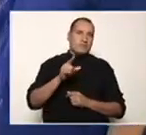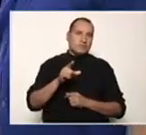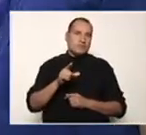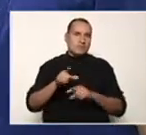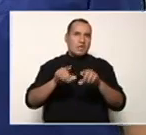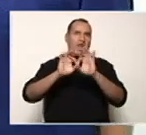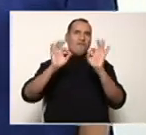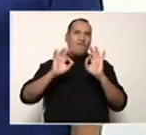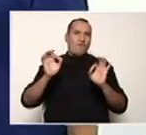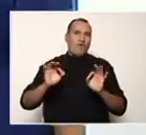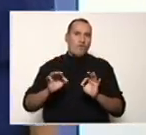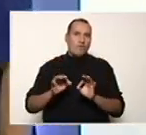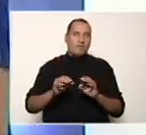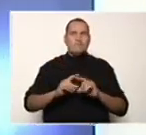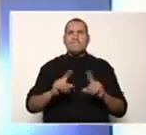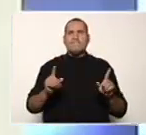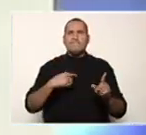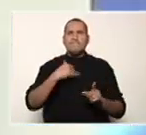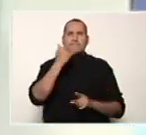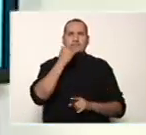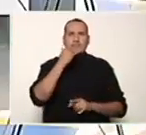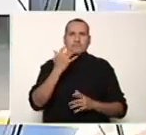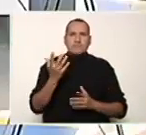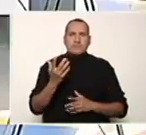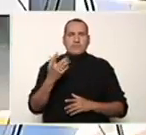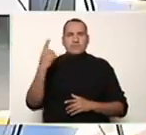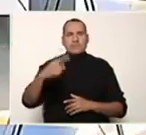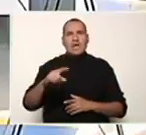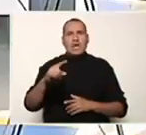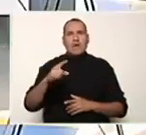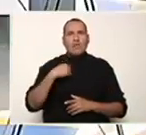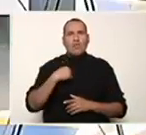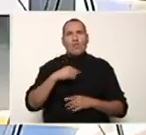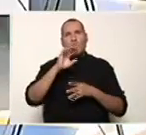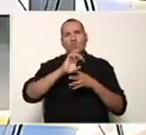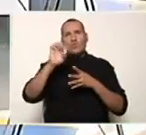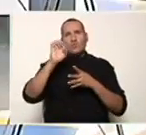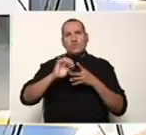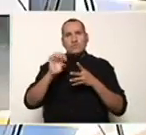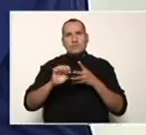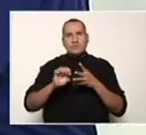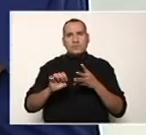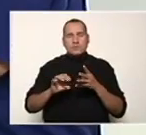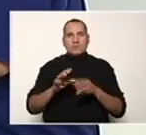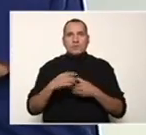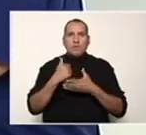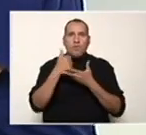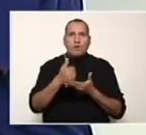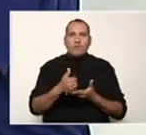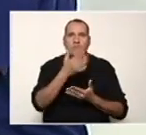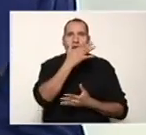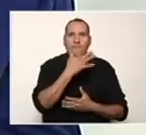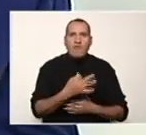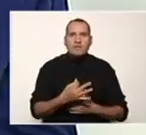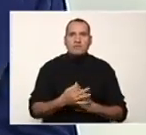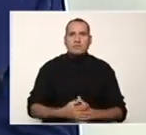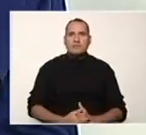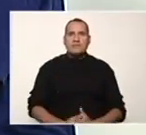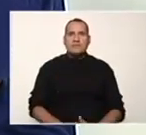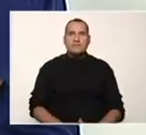método. Pero ¿qué pasa si tenemos una nueva estrategia y lo podemos hallar mucho más fácil?